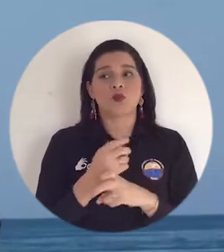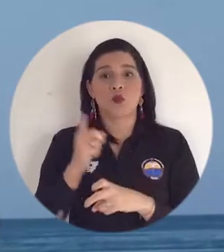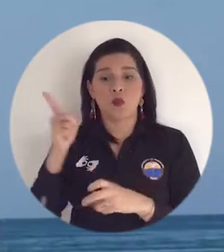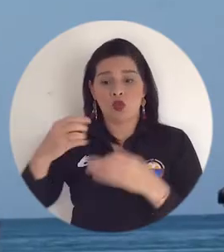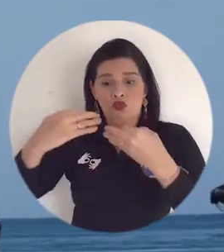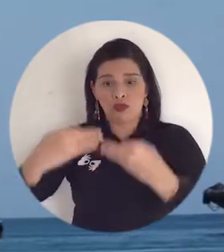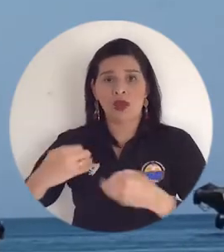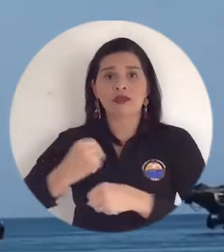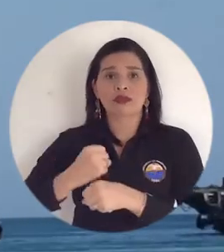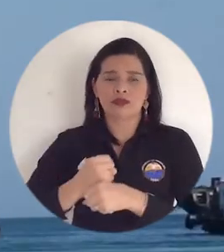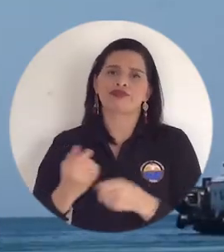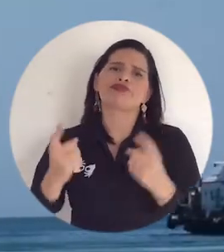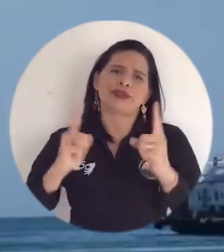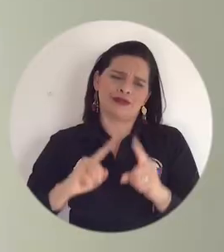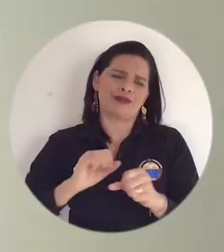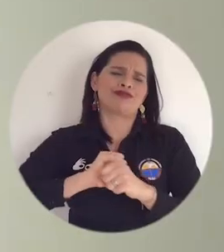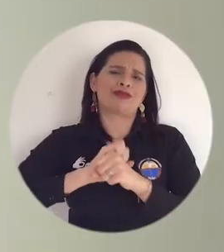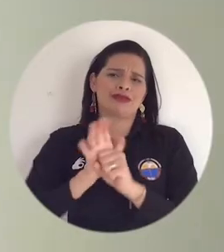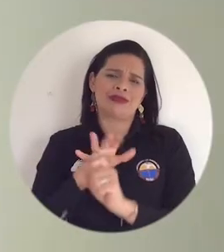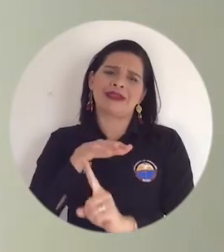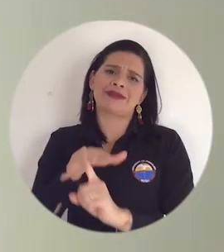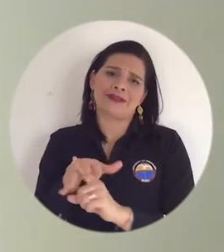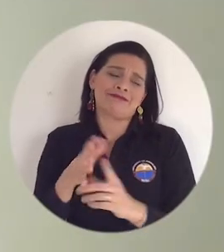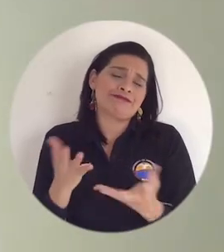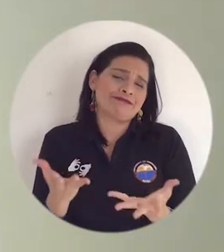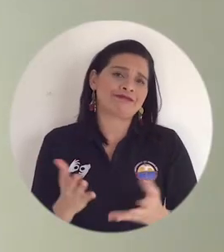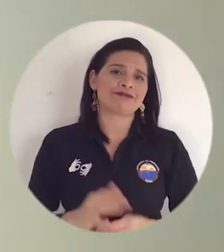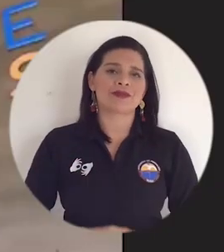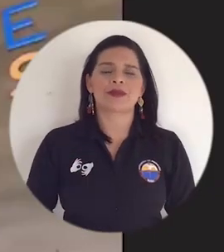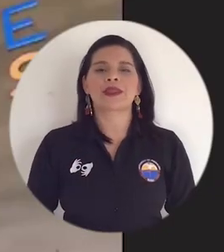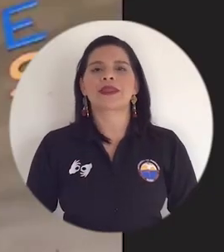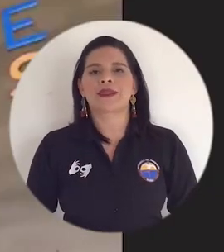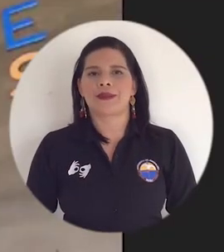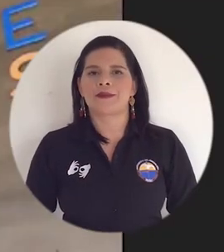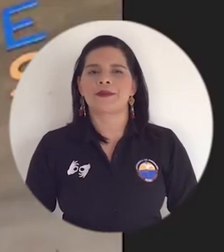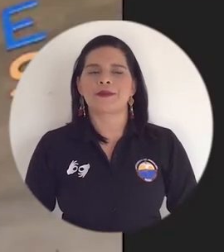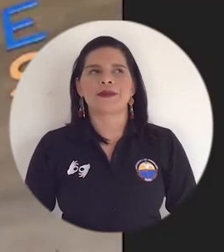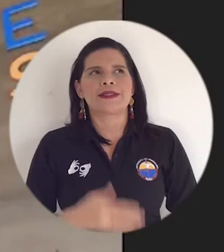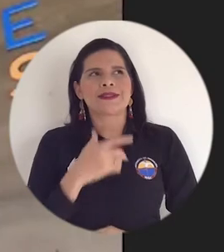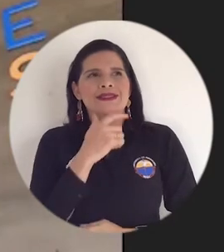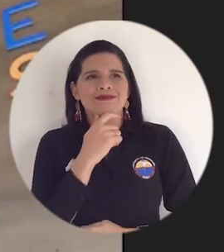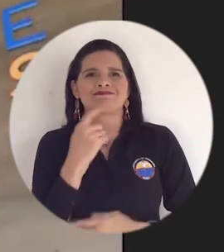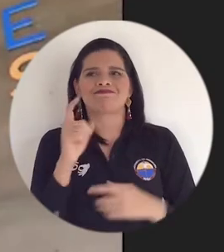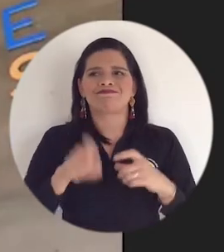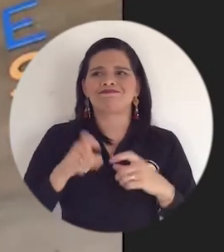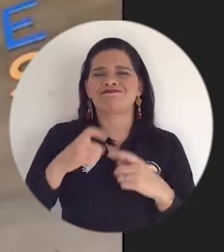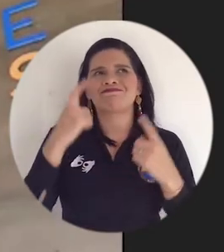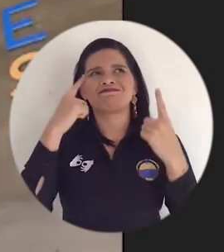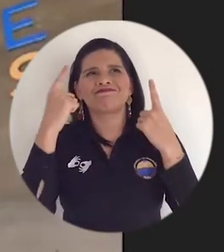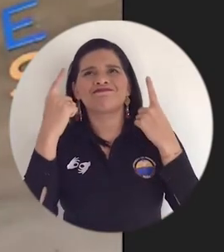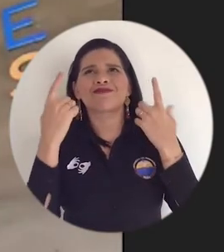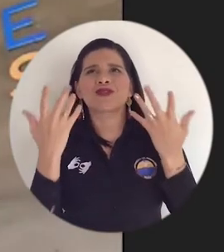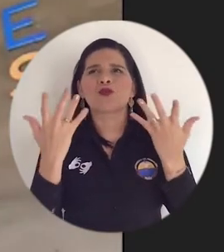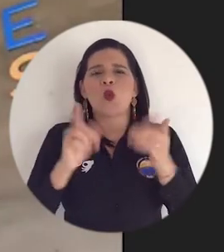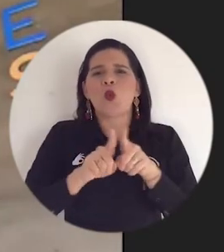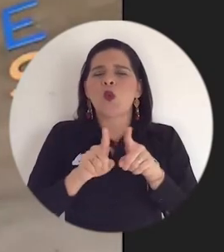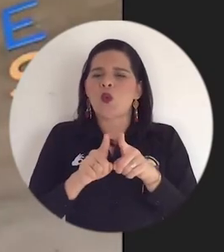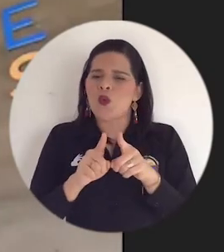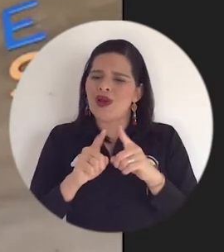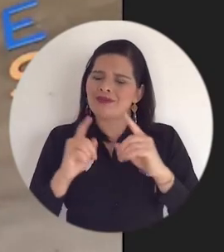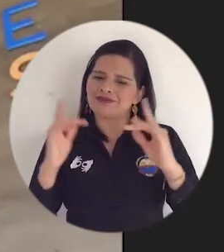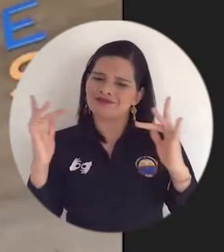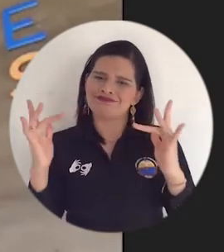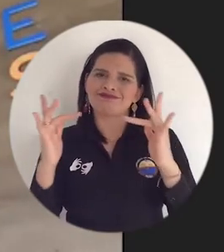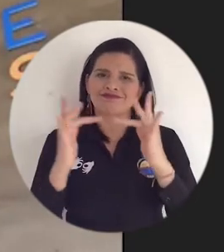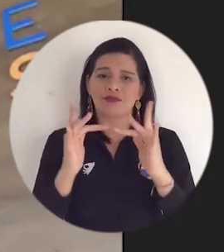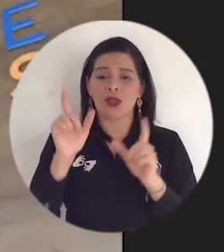también se ha visto deteriorado por el tema de la pandemia. Yo creo que hay que buscar de alguna manera esa